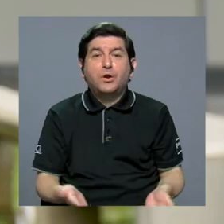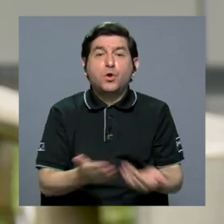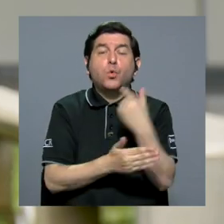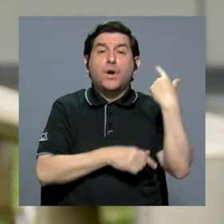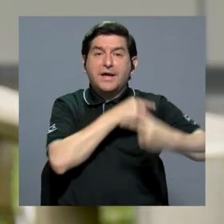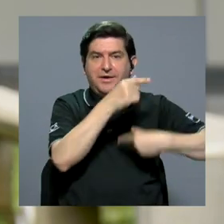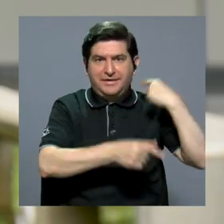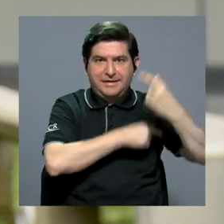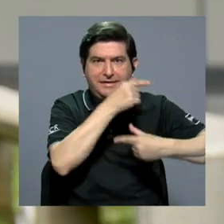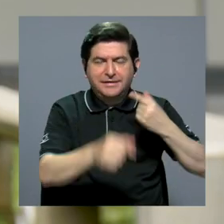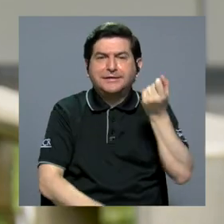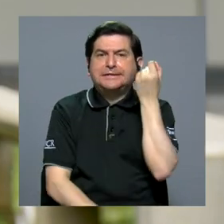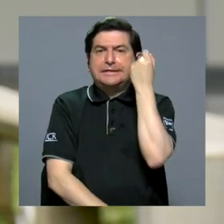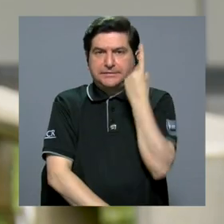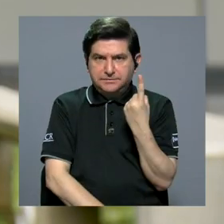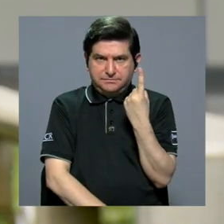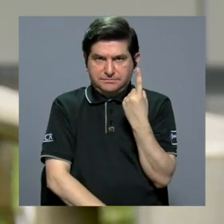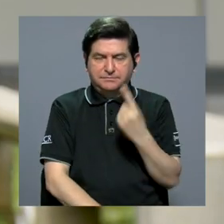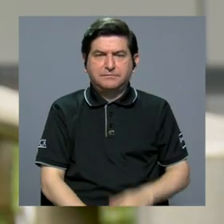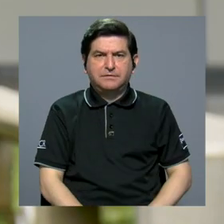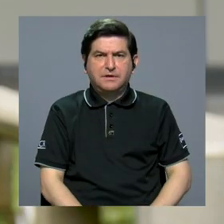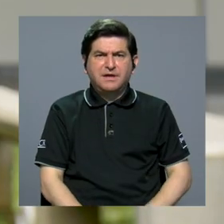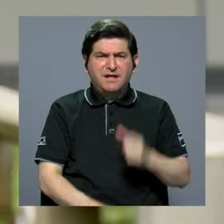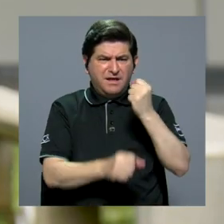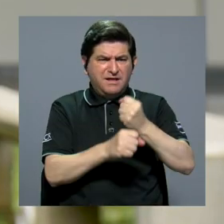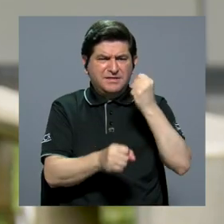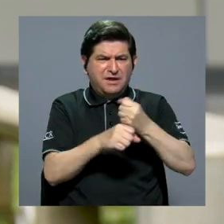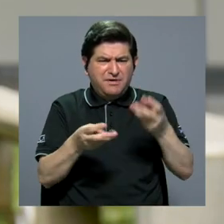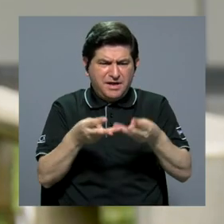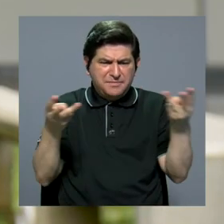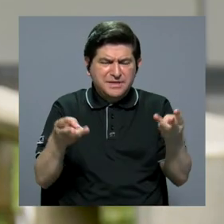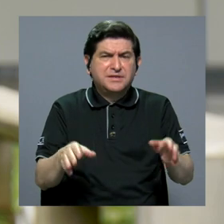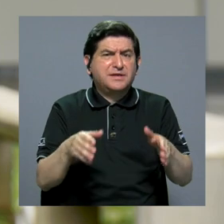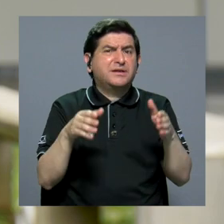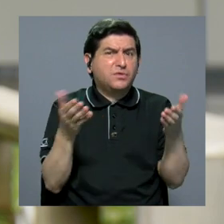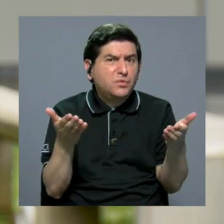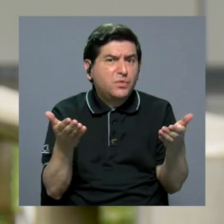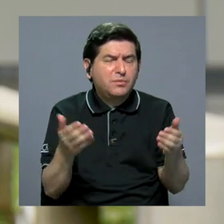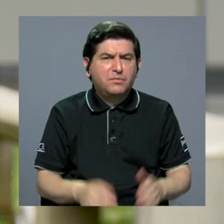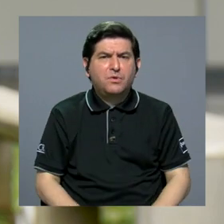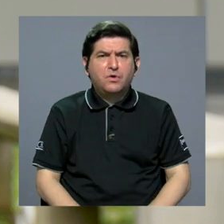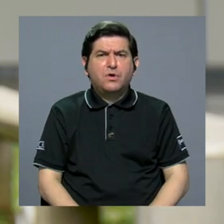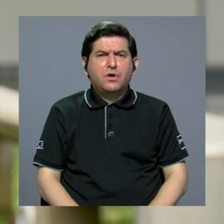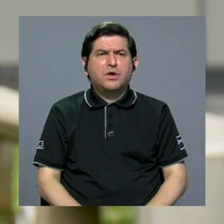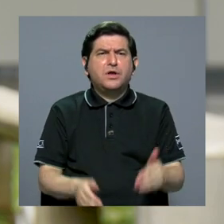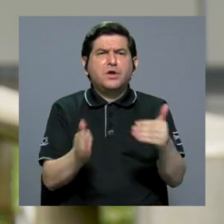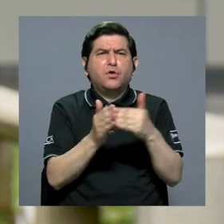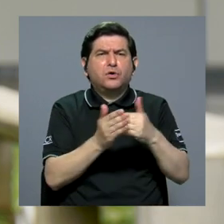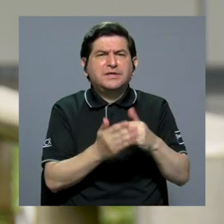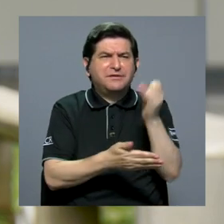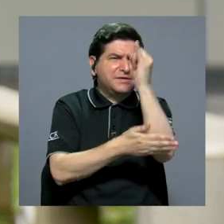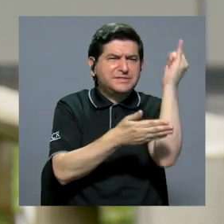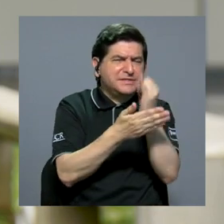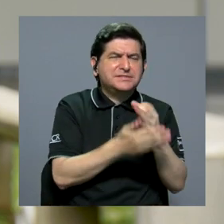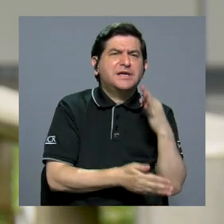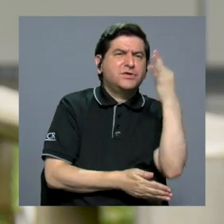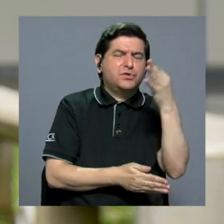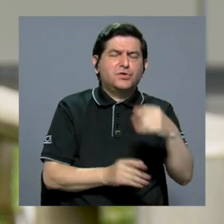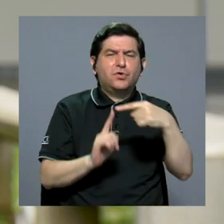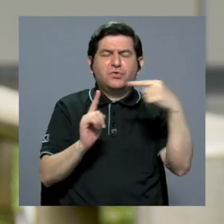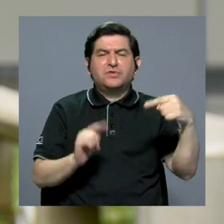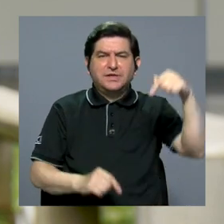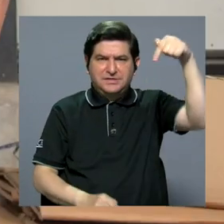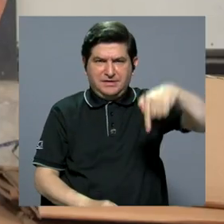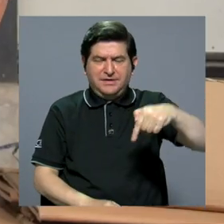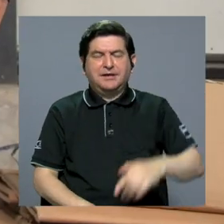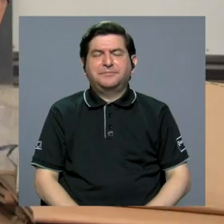para que las nuevas generaciones entiendan la manera en que estamos trabajando con los materiales y cómo podríamos rediseñar ese futuro desde